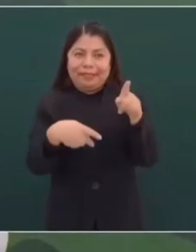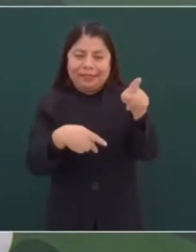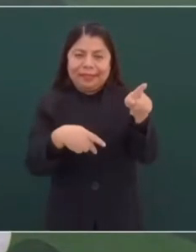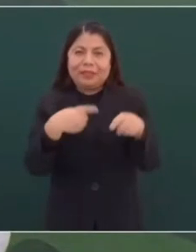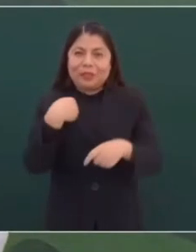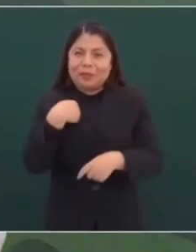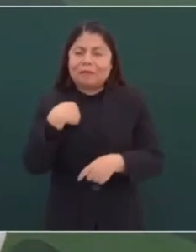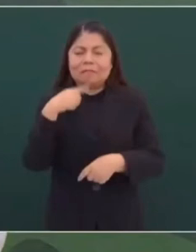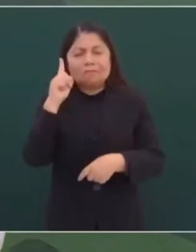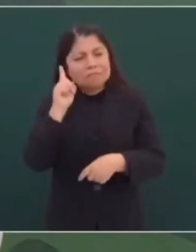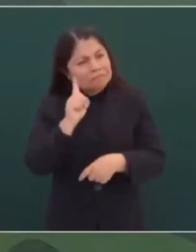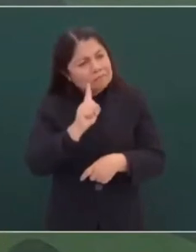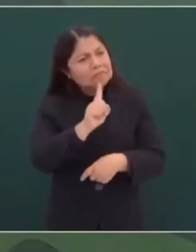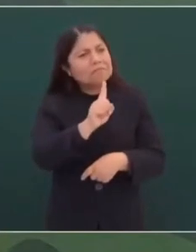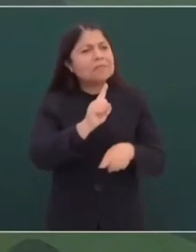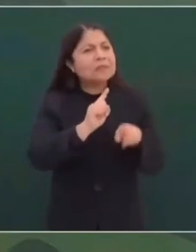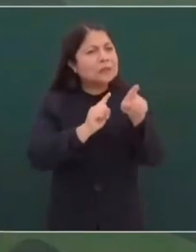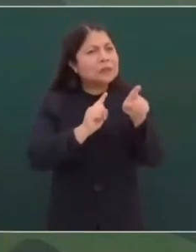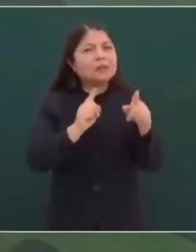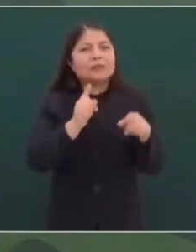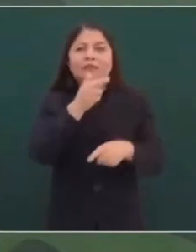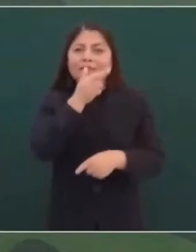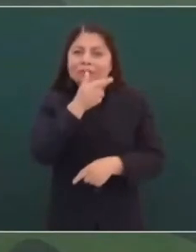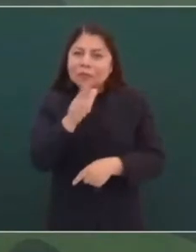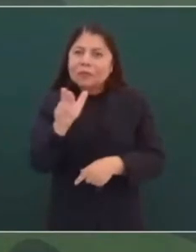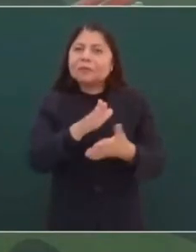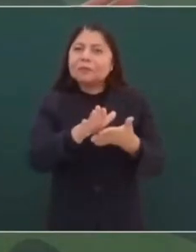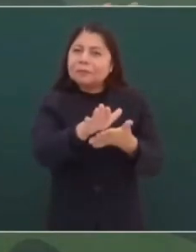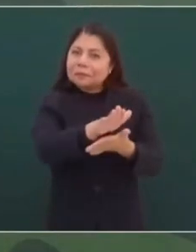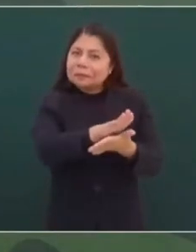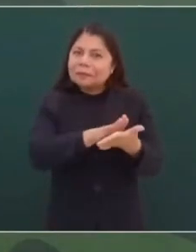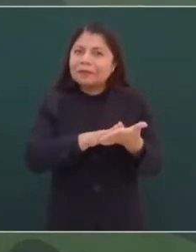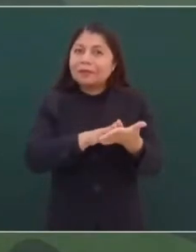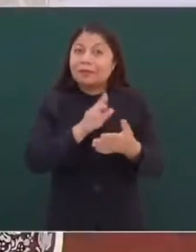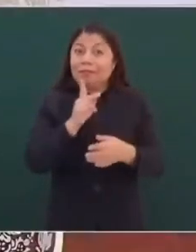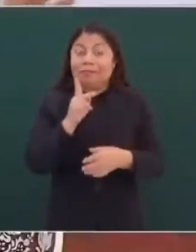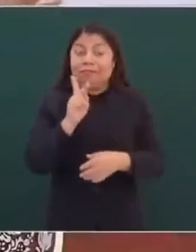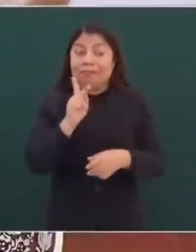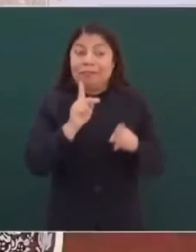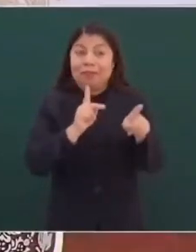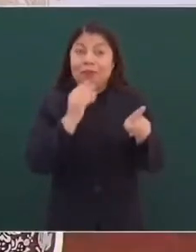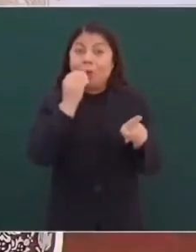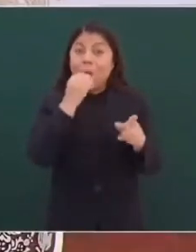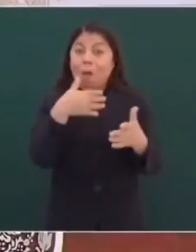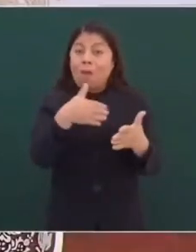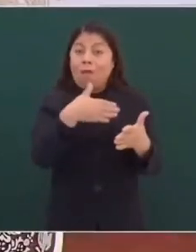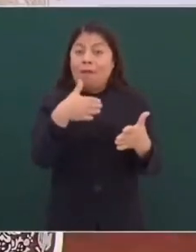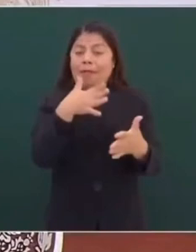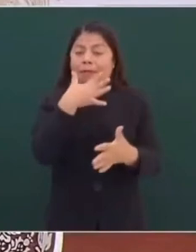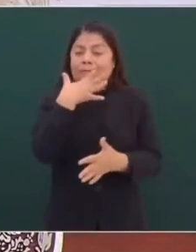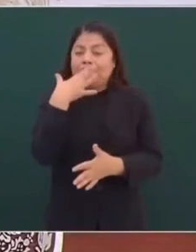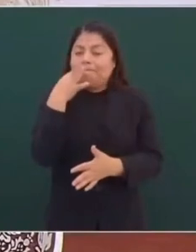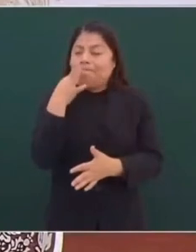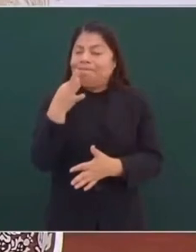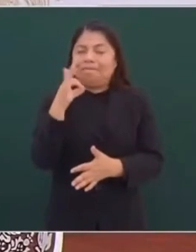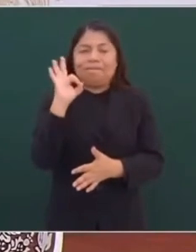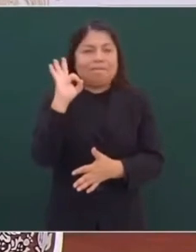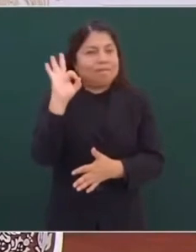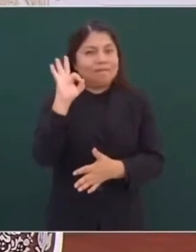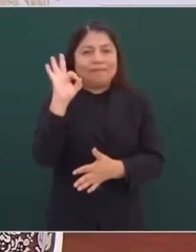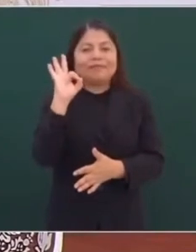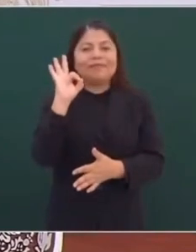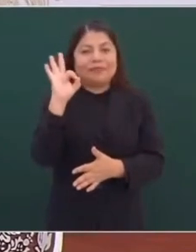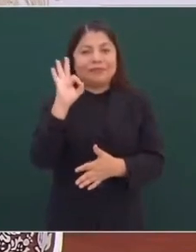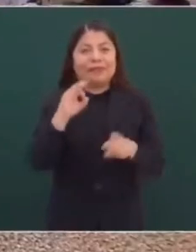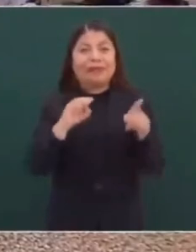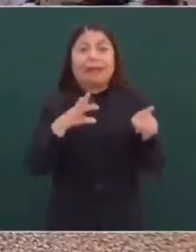Modesto, pero de primera, de lo mejor. Tienen ahí su